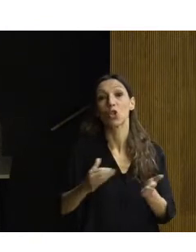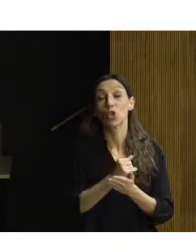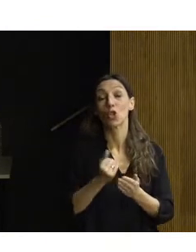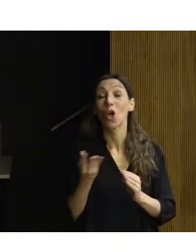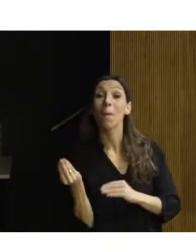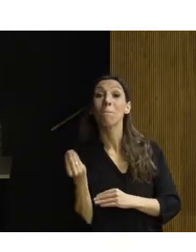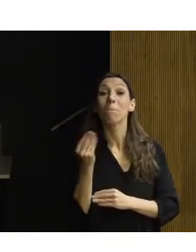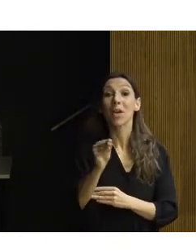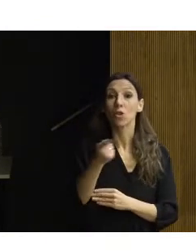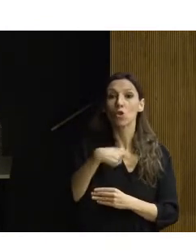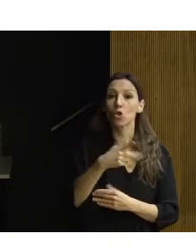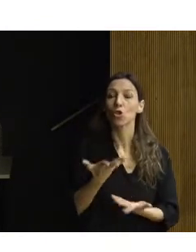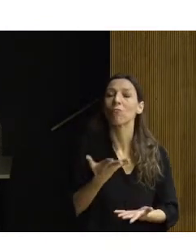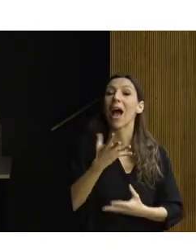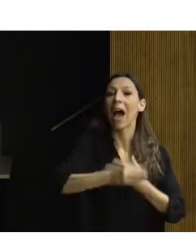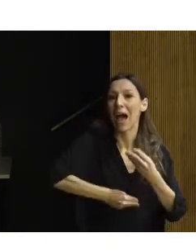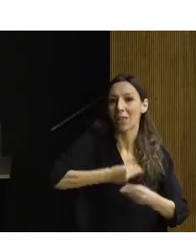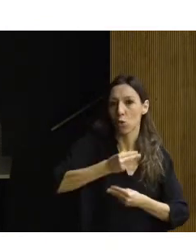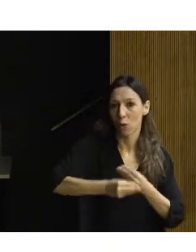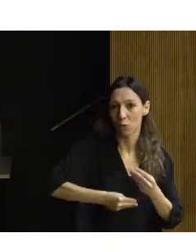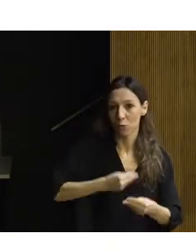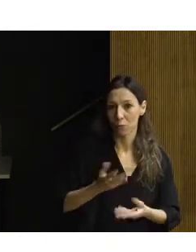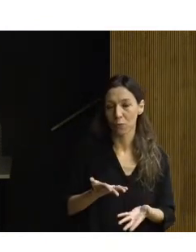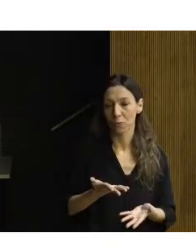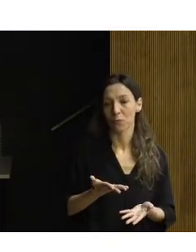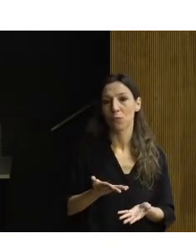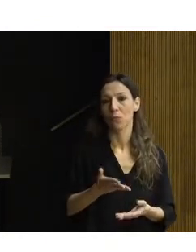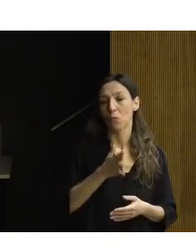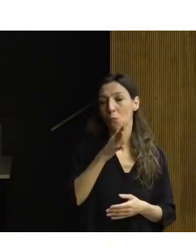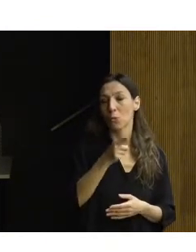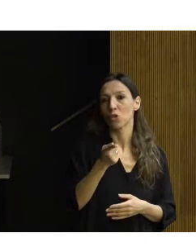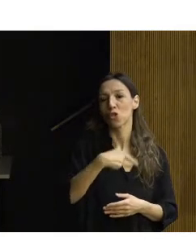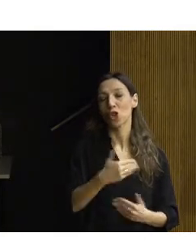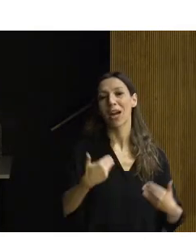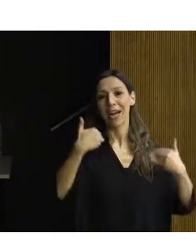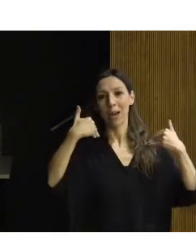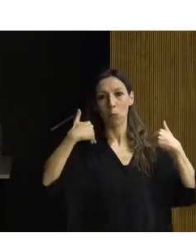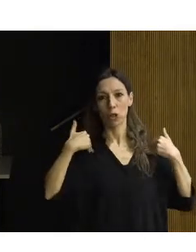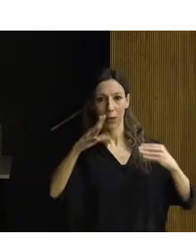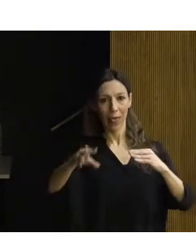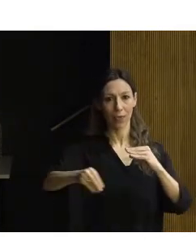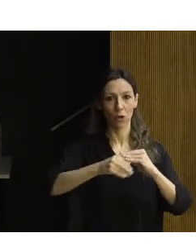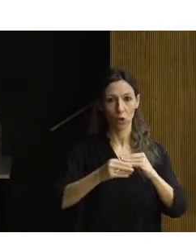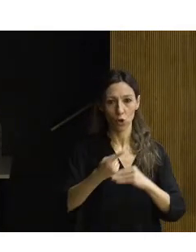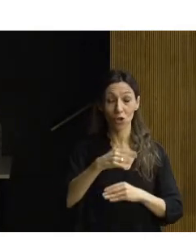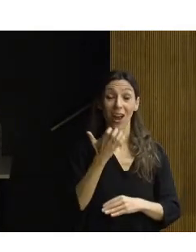nosotros actuamos, por lo tanto, ahí tenemos una responsabilidad adicional de ser ejemplares.